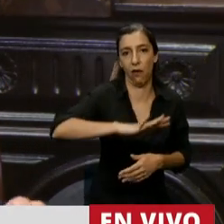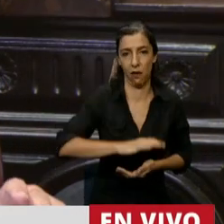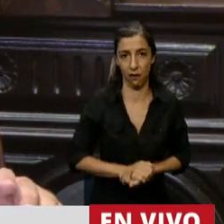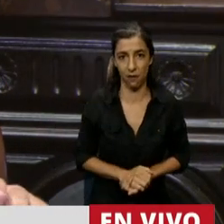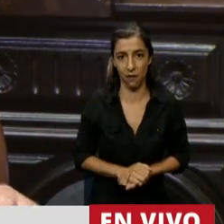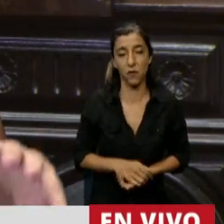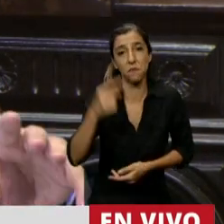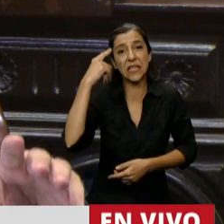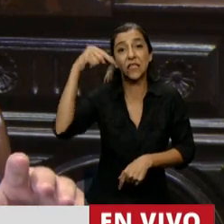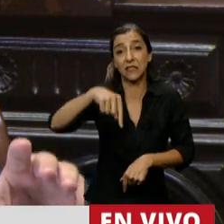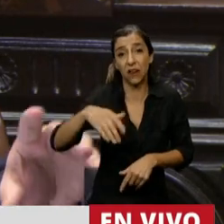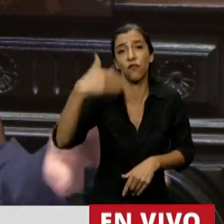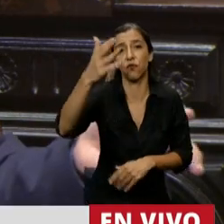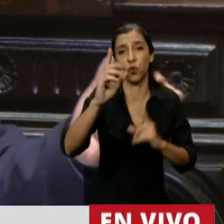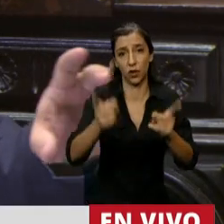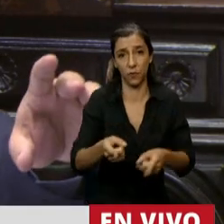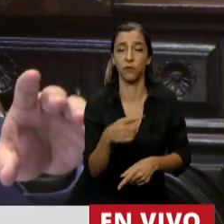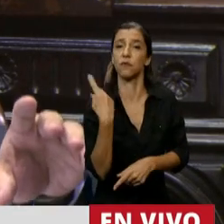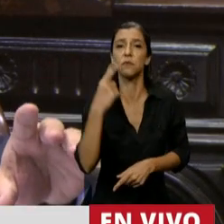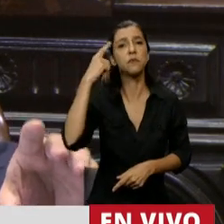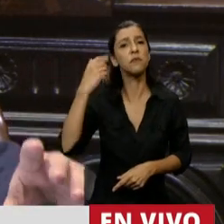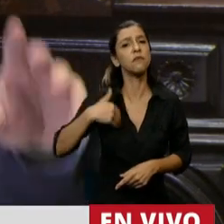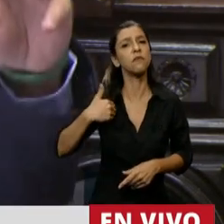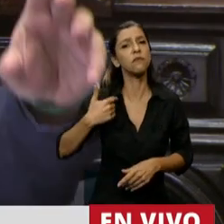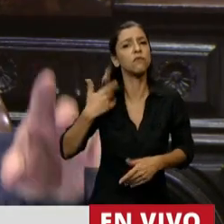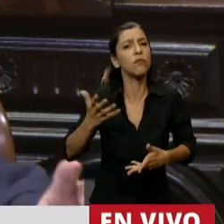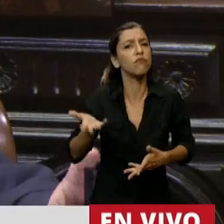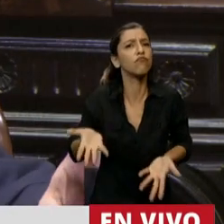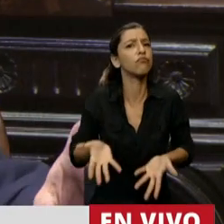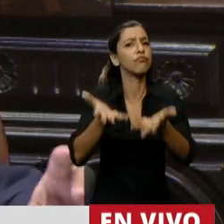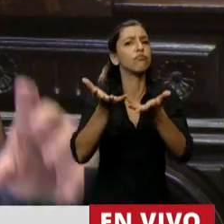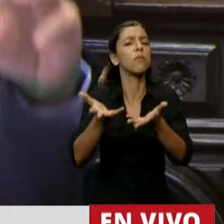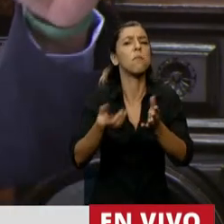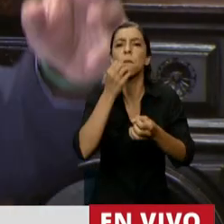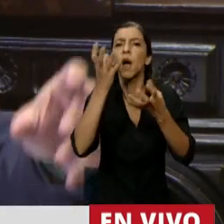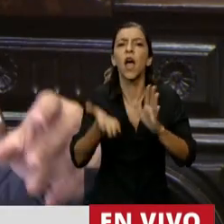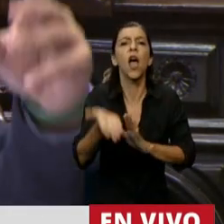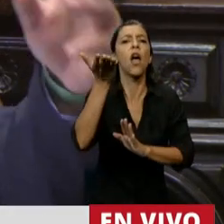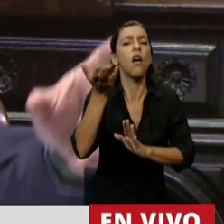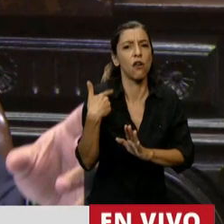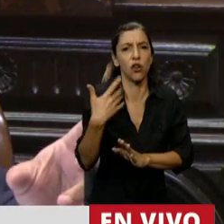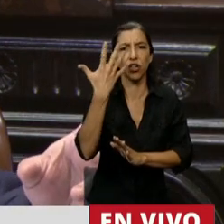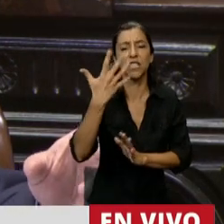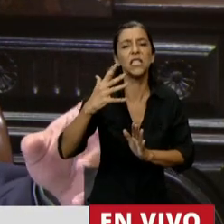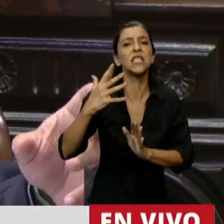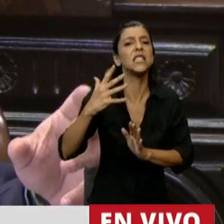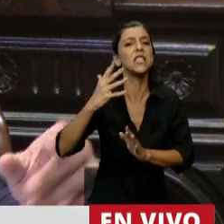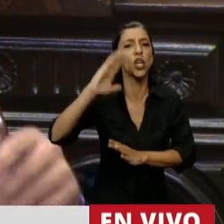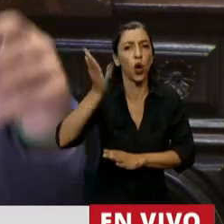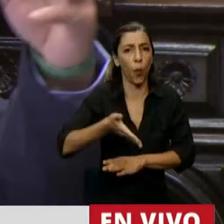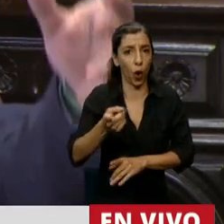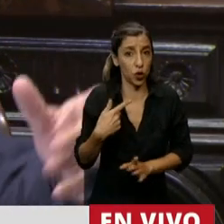Nosotros proyectamos un crecimiento de la Argentina del 5% para el año que viene en el presupuesto.